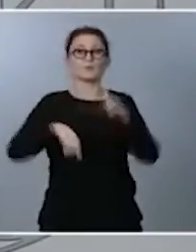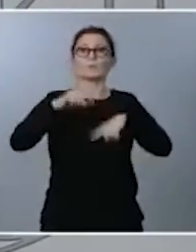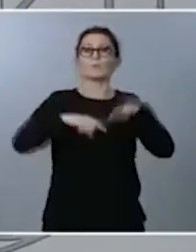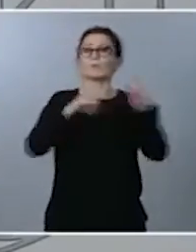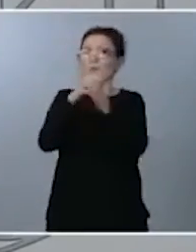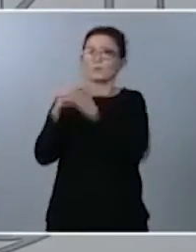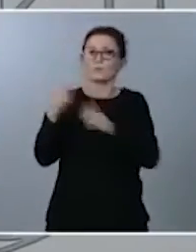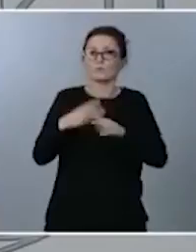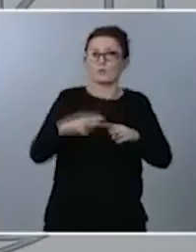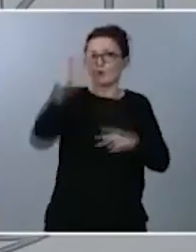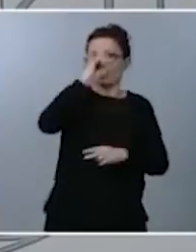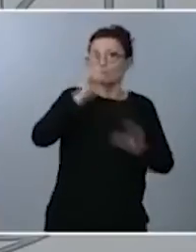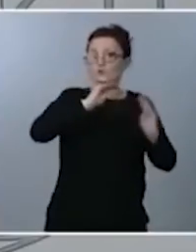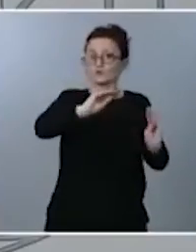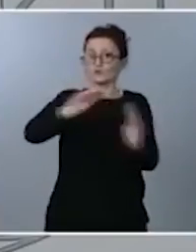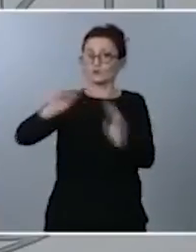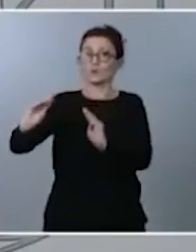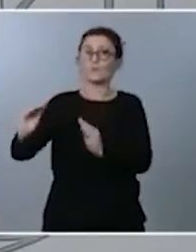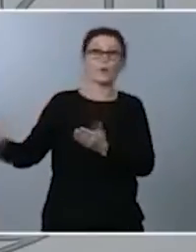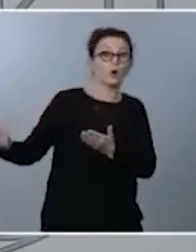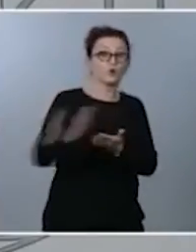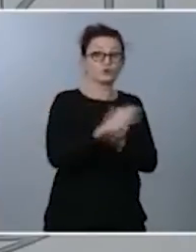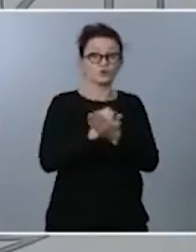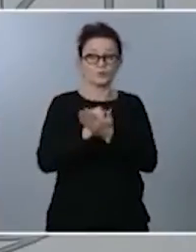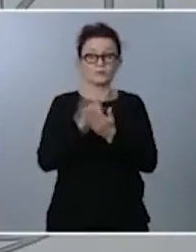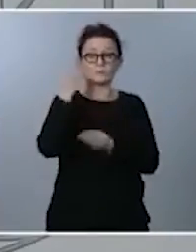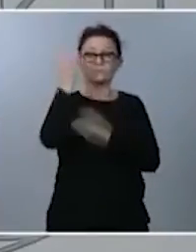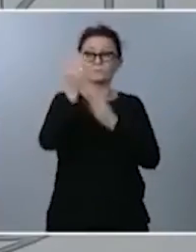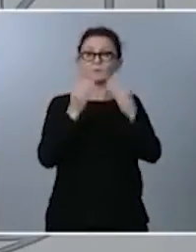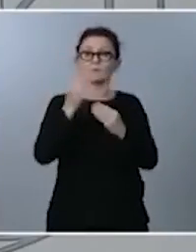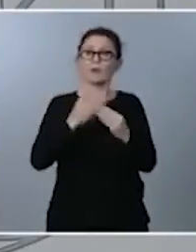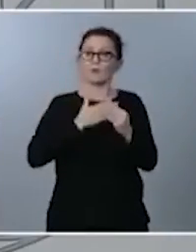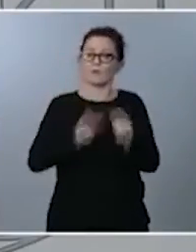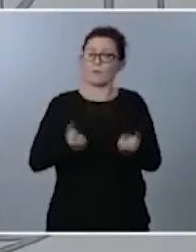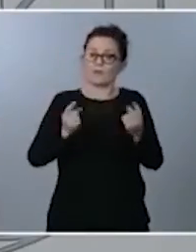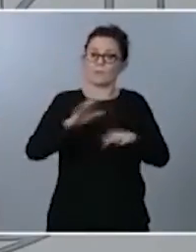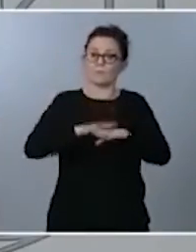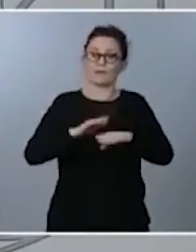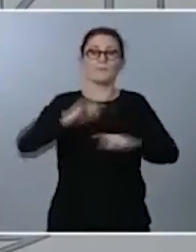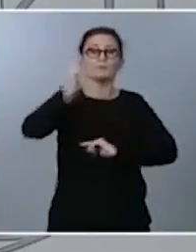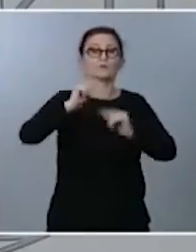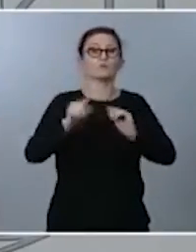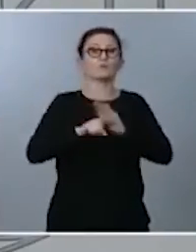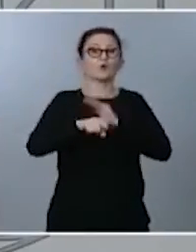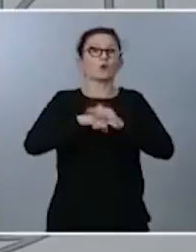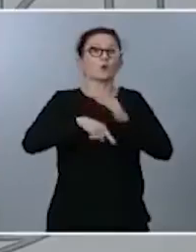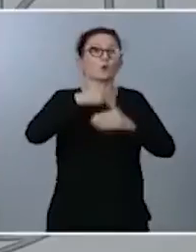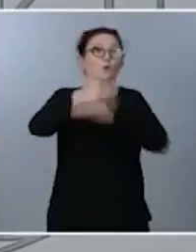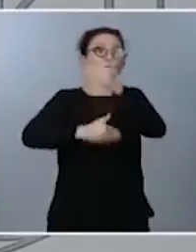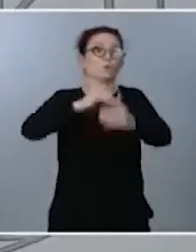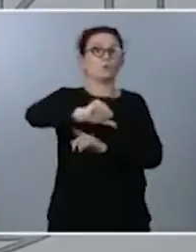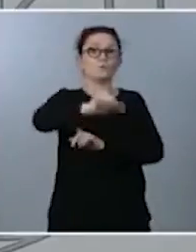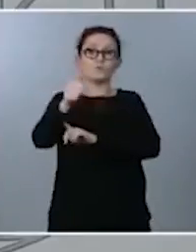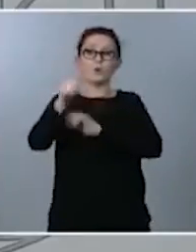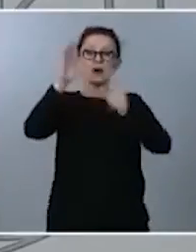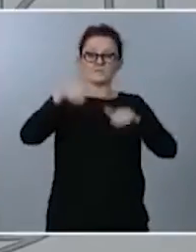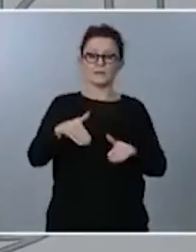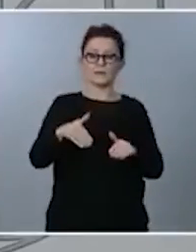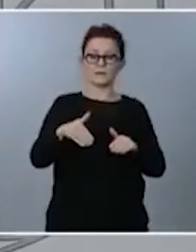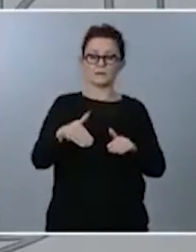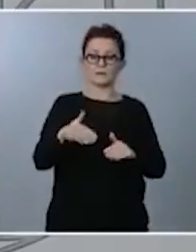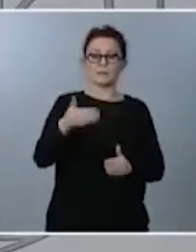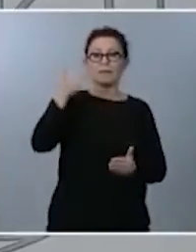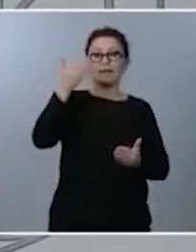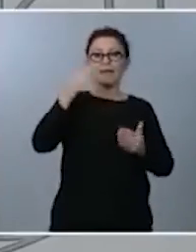que todas han valorado, aquellas que van a permitir la tramitación del presupuesto, es el equilibrio que se establece de los esfuerzos solicitados